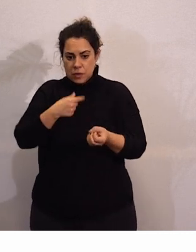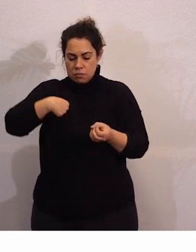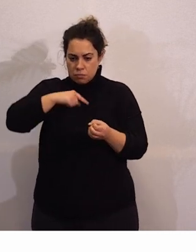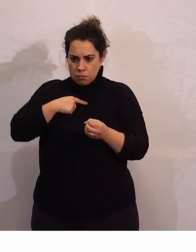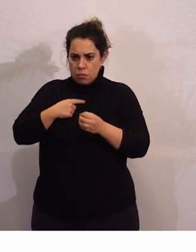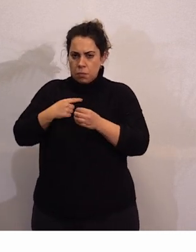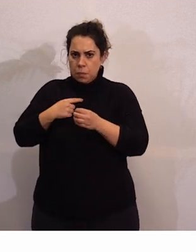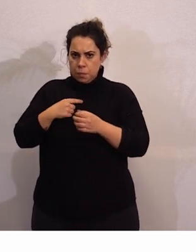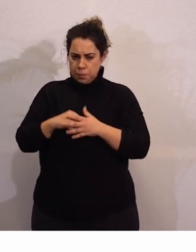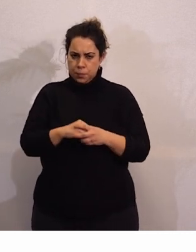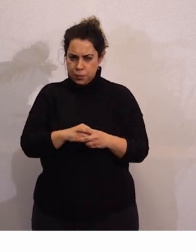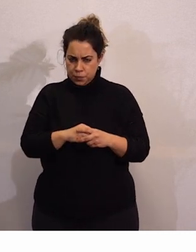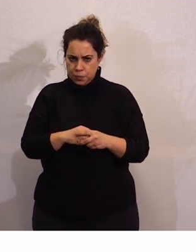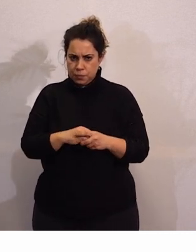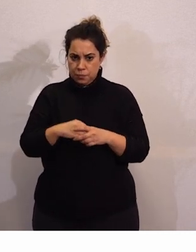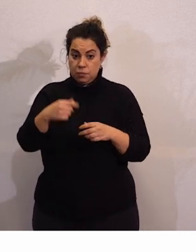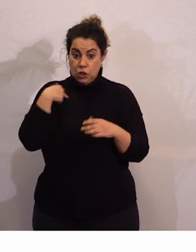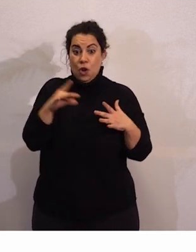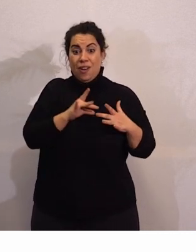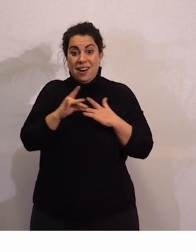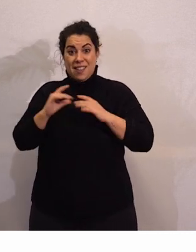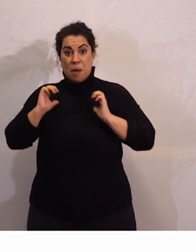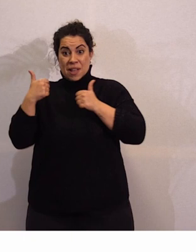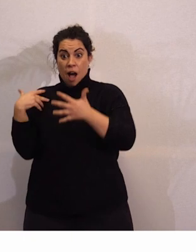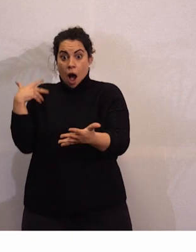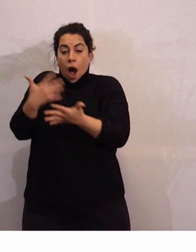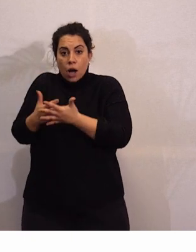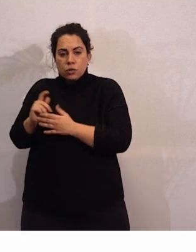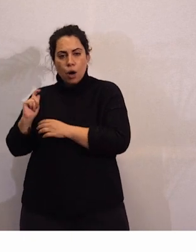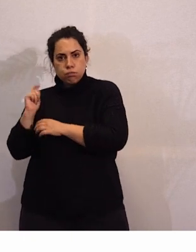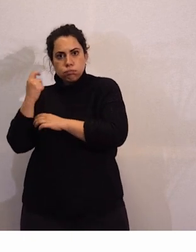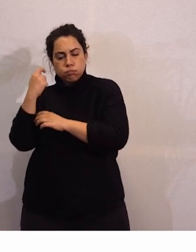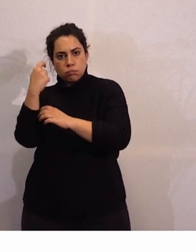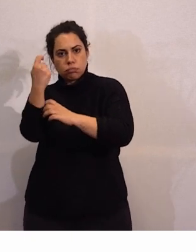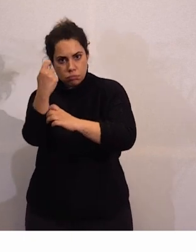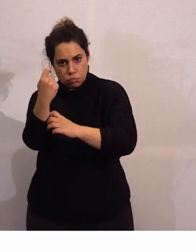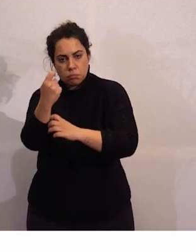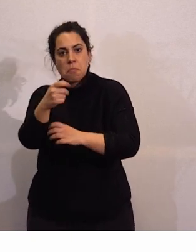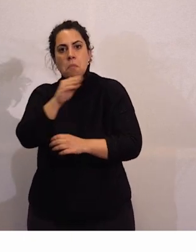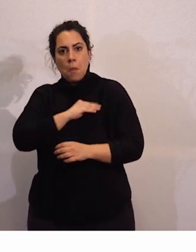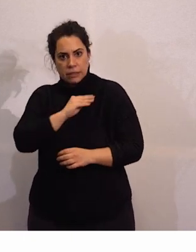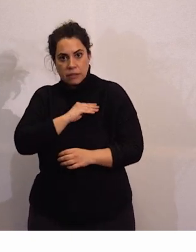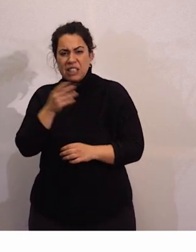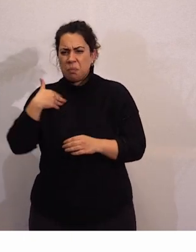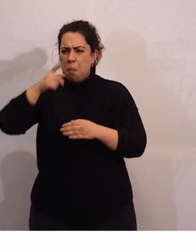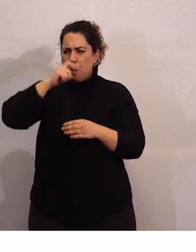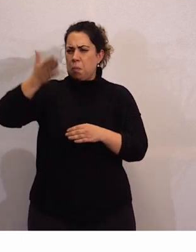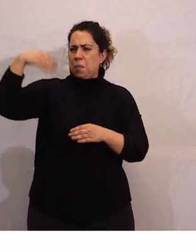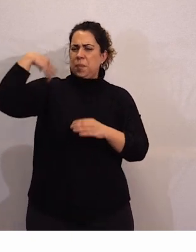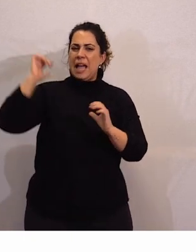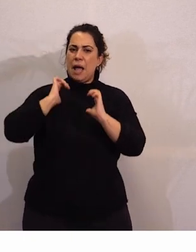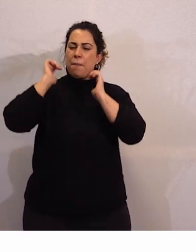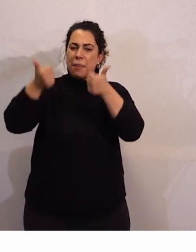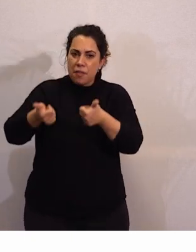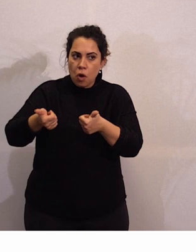cambios desde que yo empecé a liderar y a estar en órganos de gobierno. Cuando yo empecé no